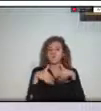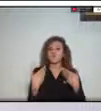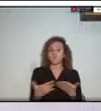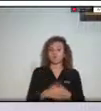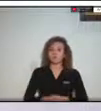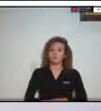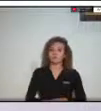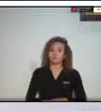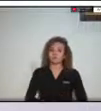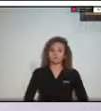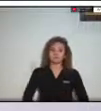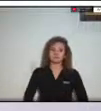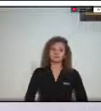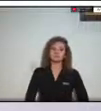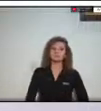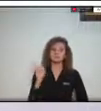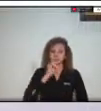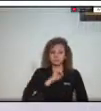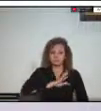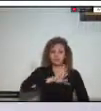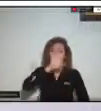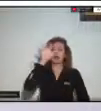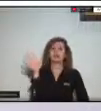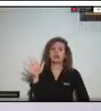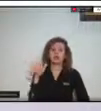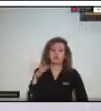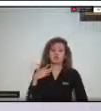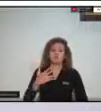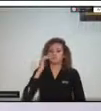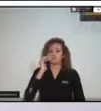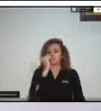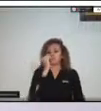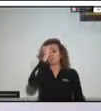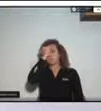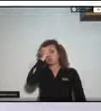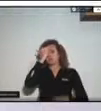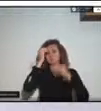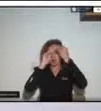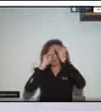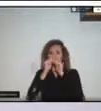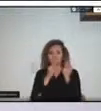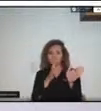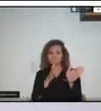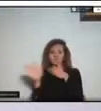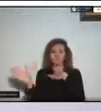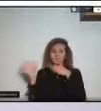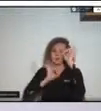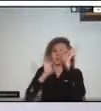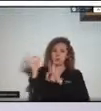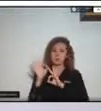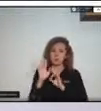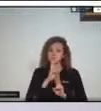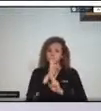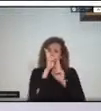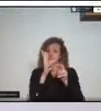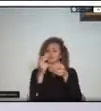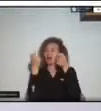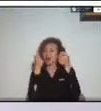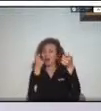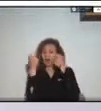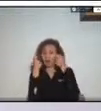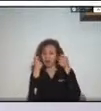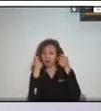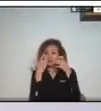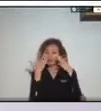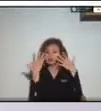de uno de los principales instrumentos de planificación para la respuesta como son las estrategias para la respuesta